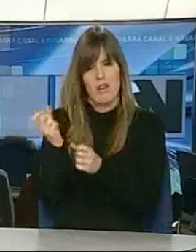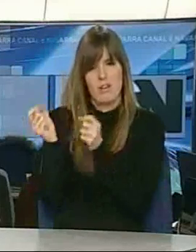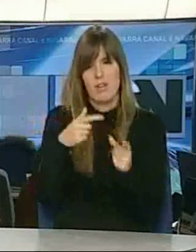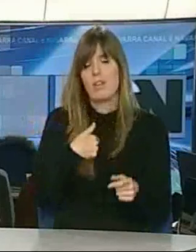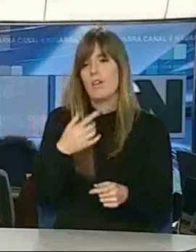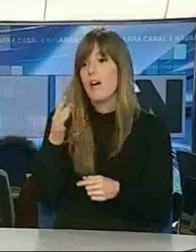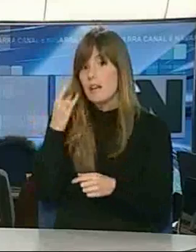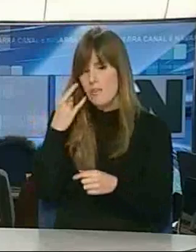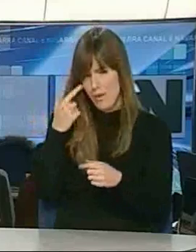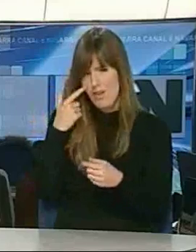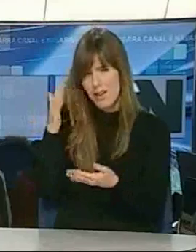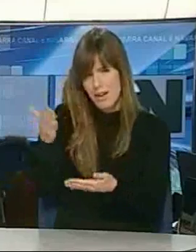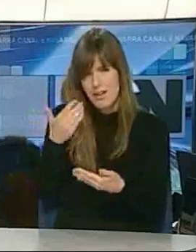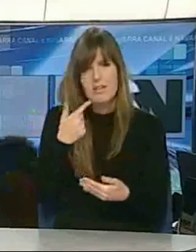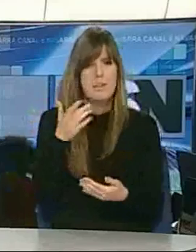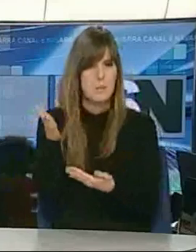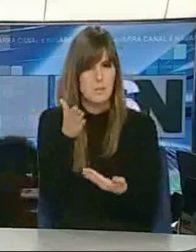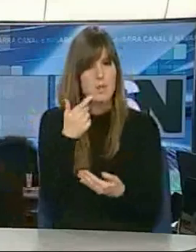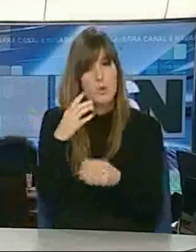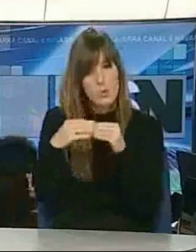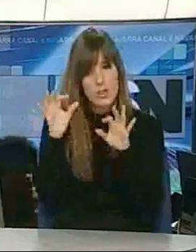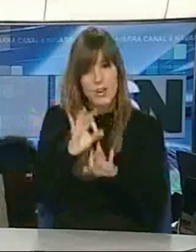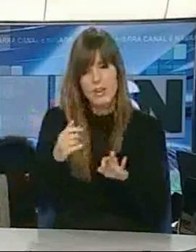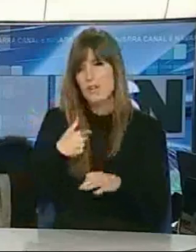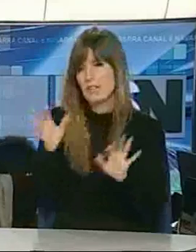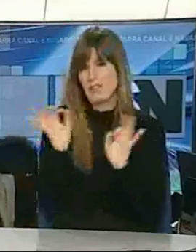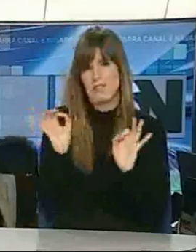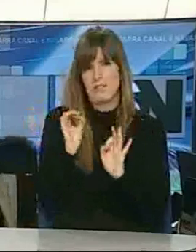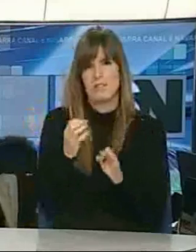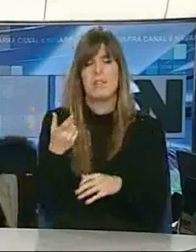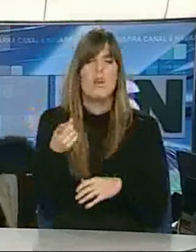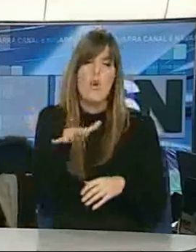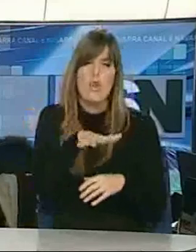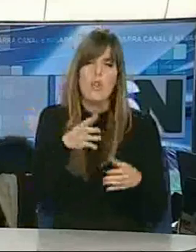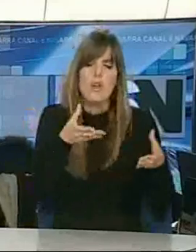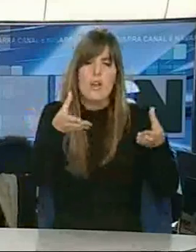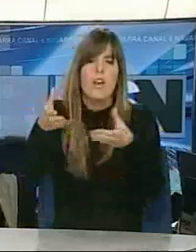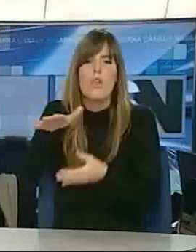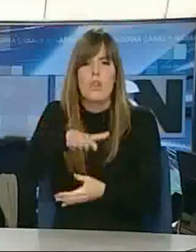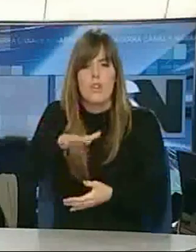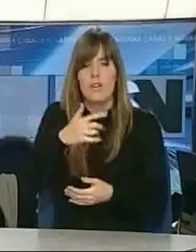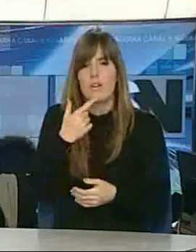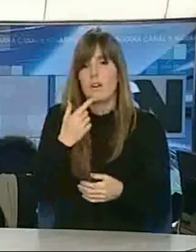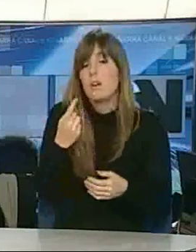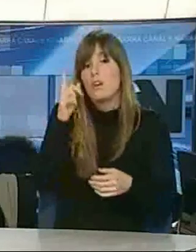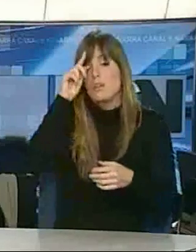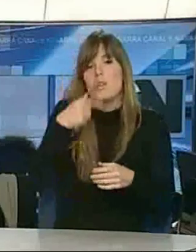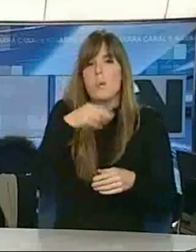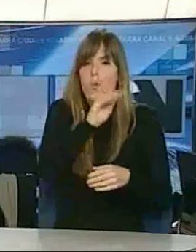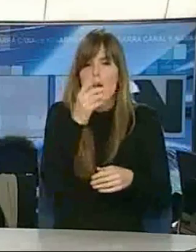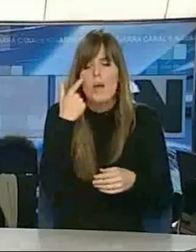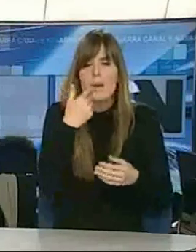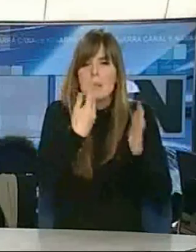teléfono. ¿Nos lo puedes enseñar? Sí. ¿Que ya no utilizas? No. ¿Y dónde lo vas a poner? Eh, no sé, tengo que